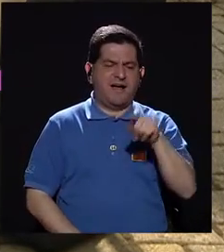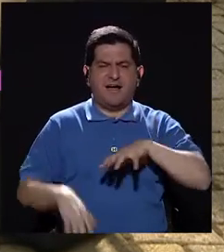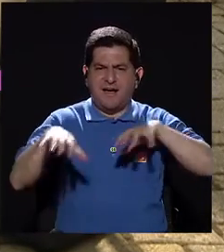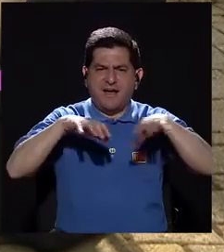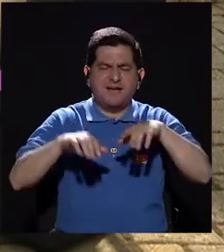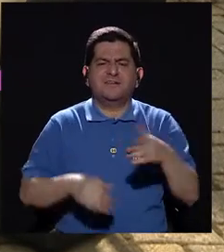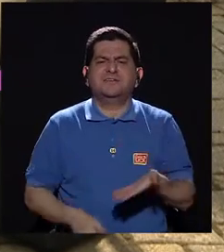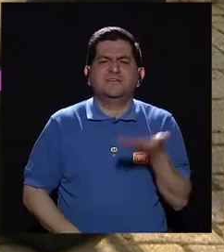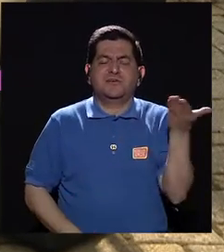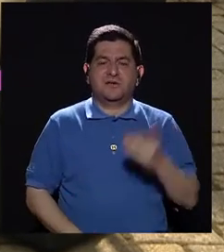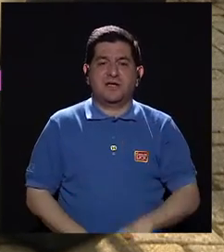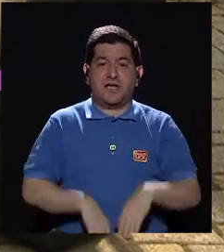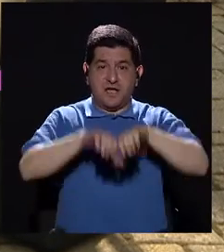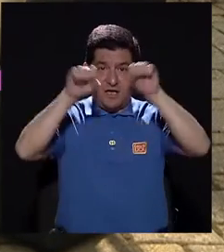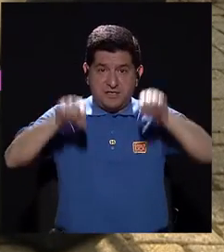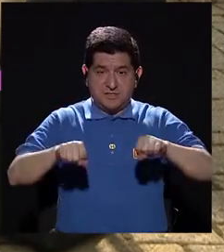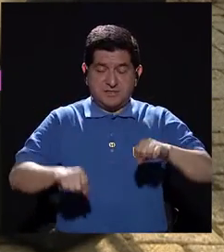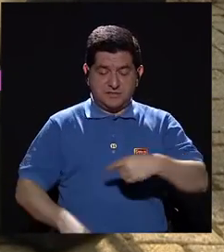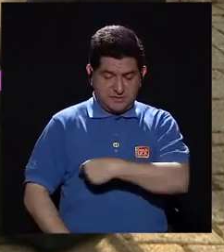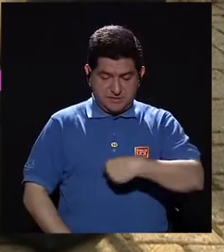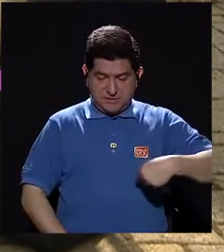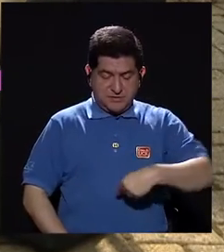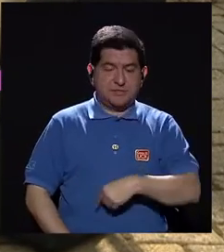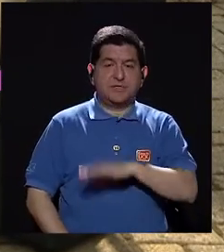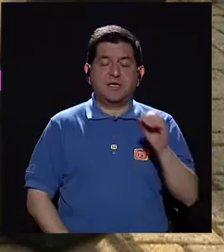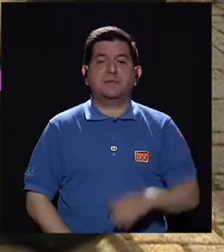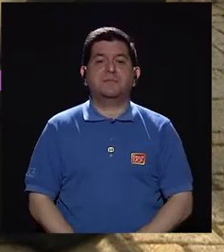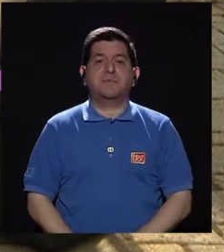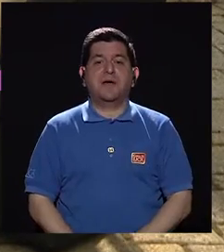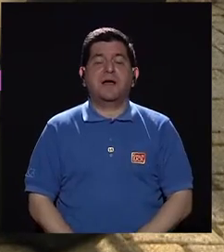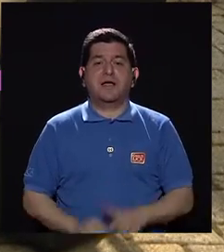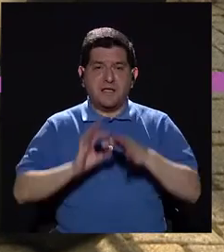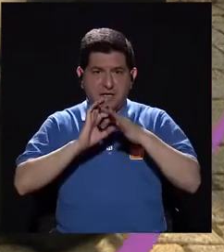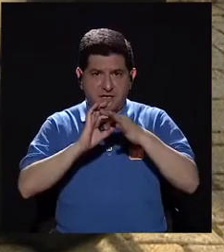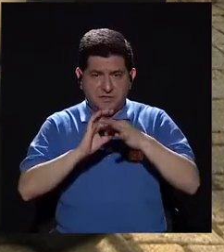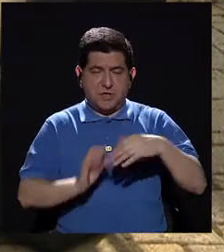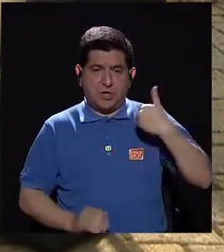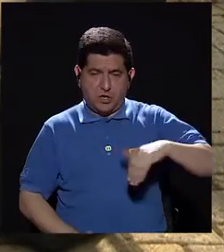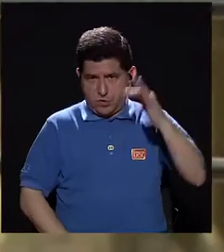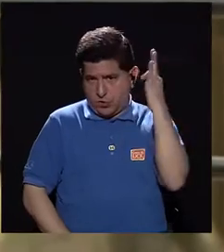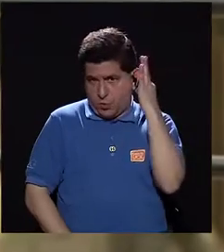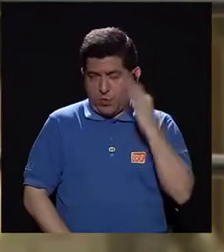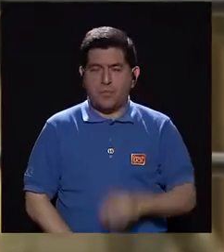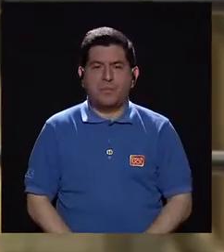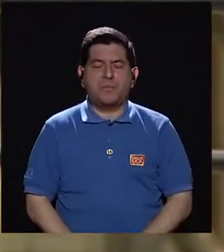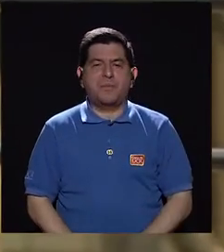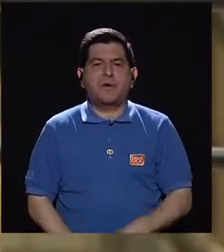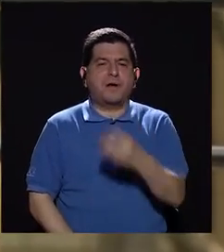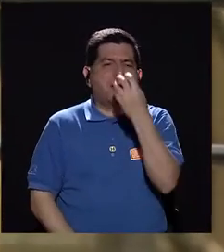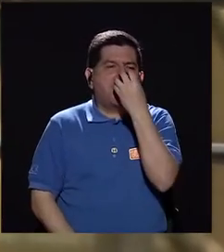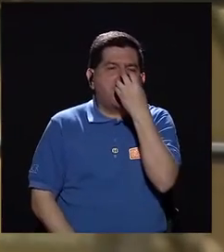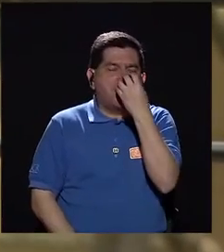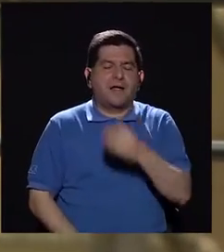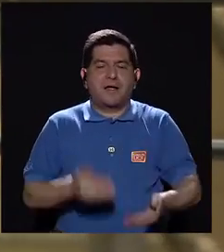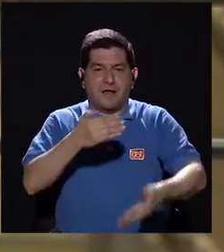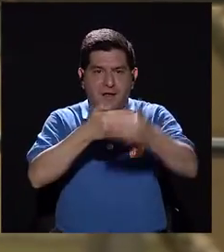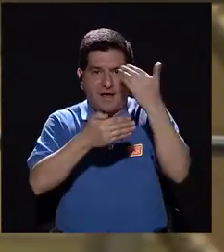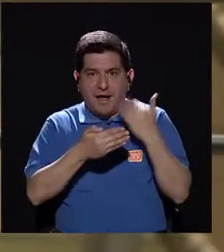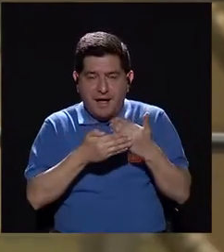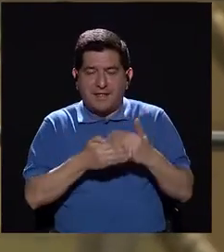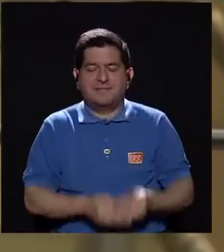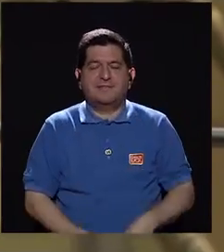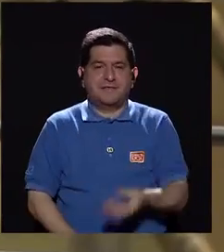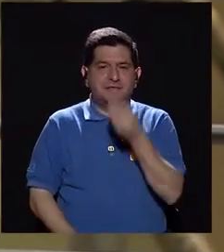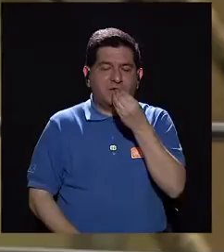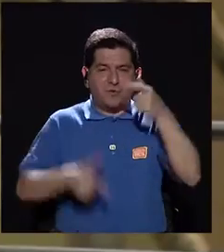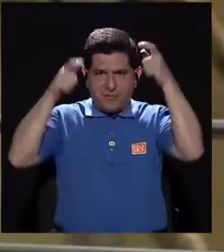ja, ¿qué se activa? Sistema digestivo y también los órganos sexuales masculinos y femeninos. Por eso los bufones hacían reír a los reyes antes